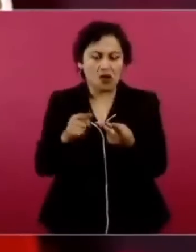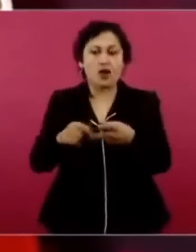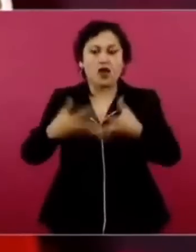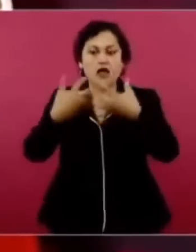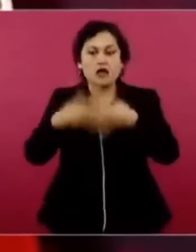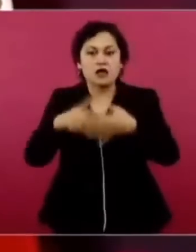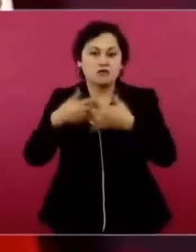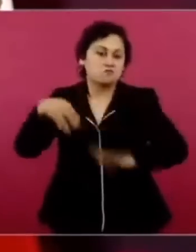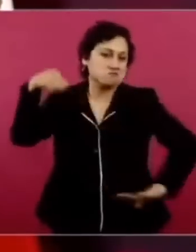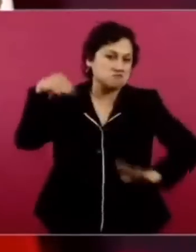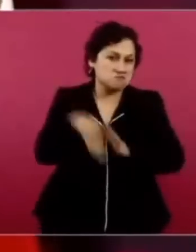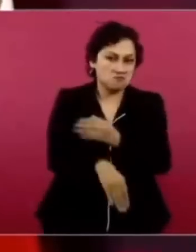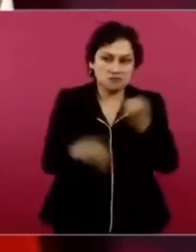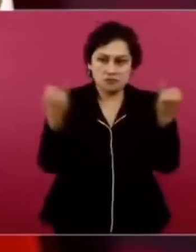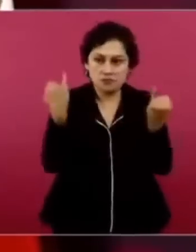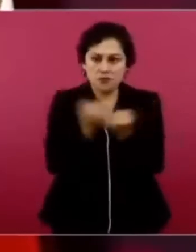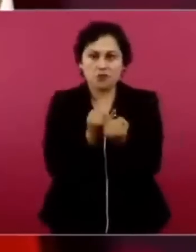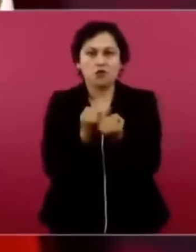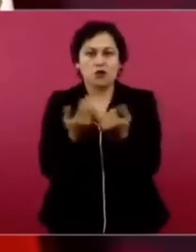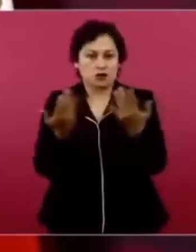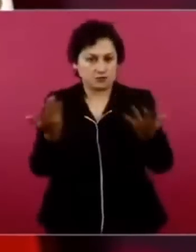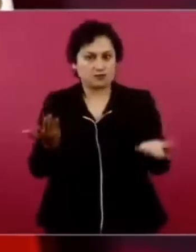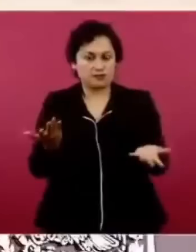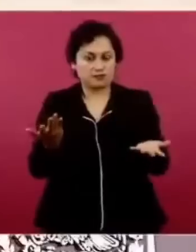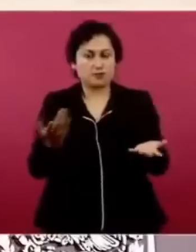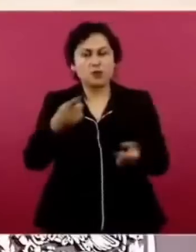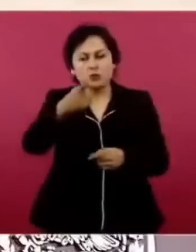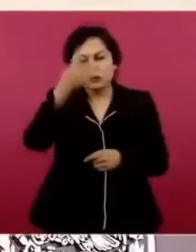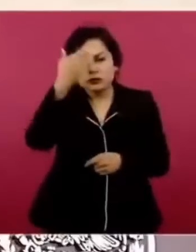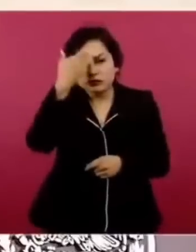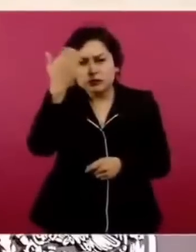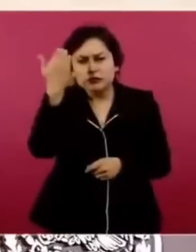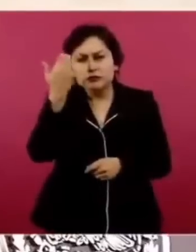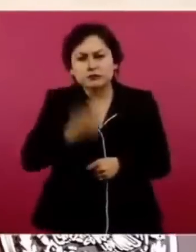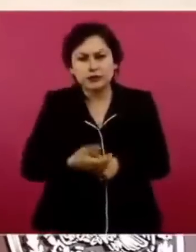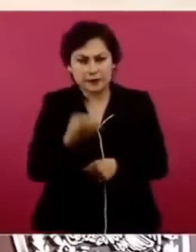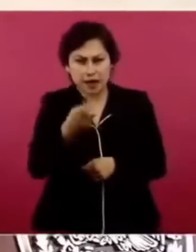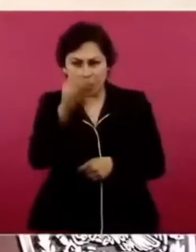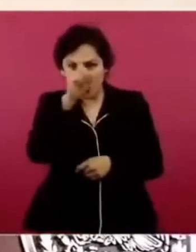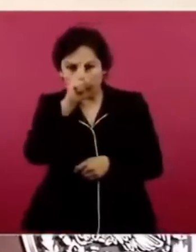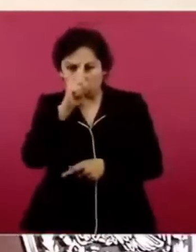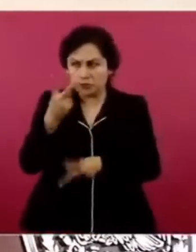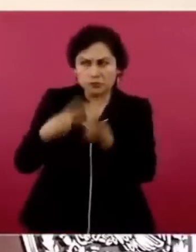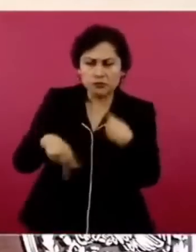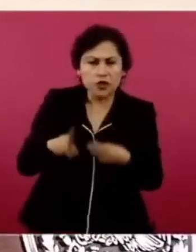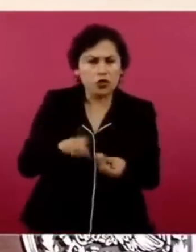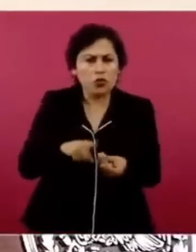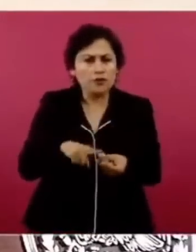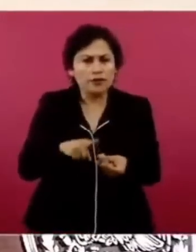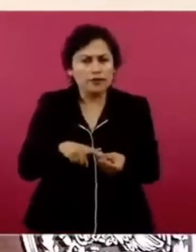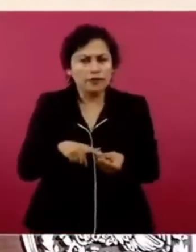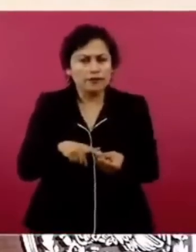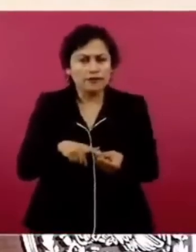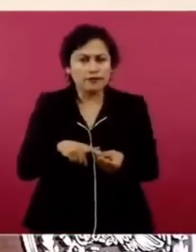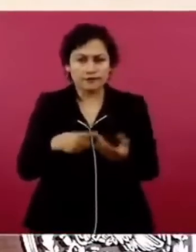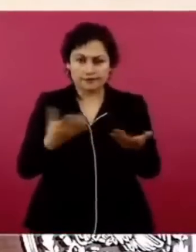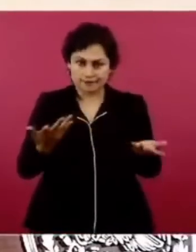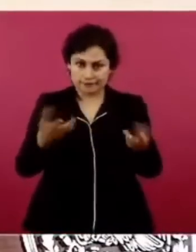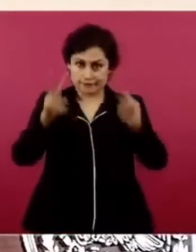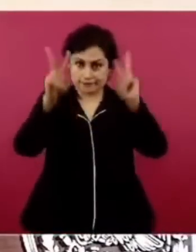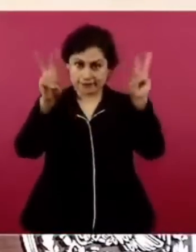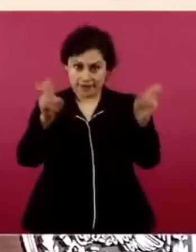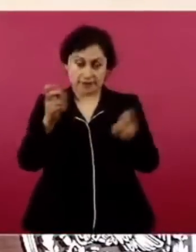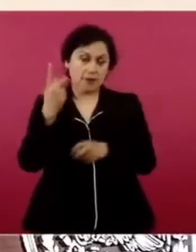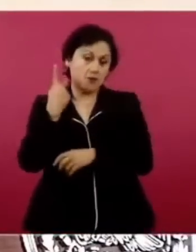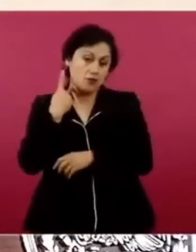¿Saben de dónde viene esta recomendación? De política económica,